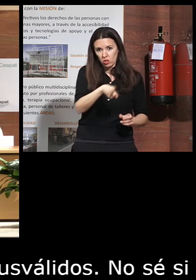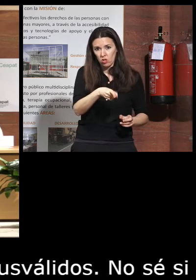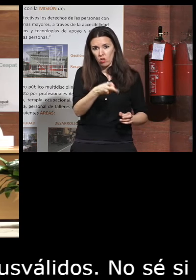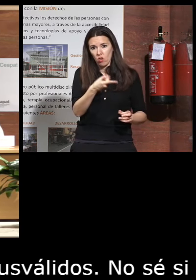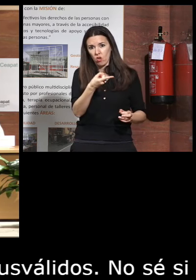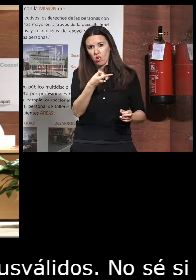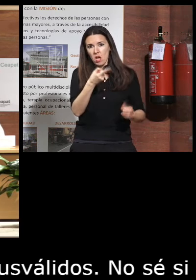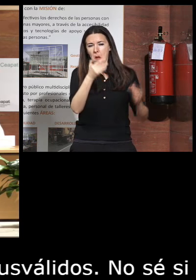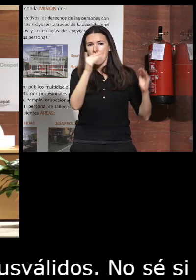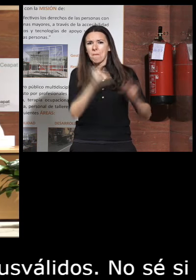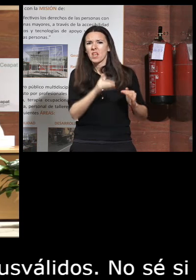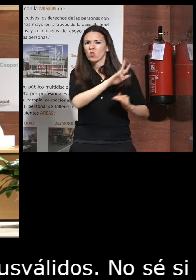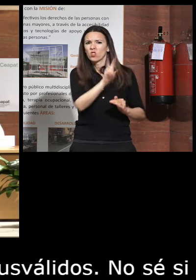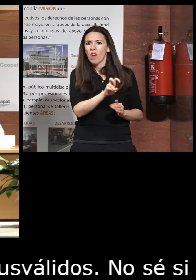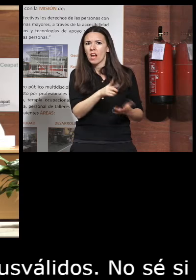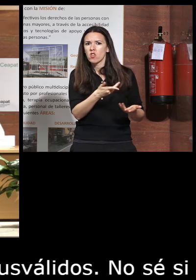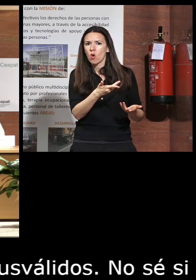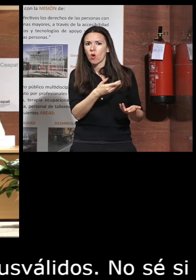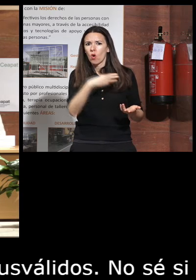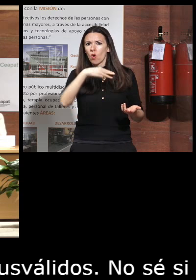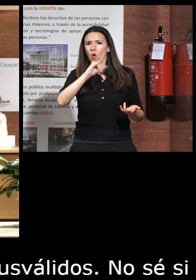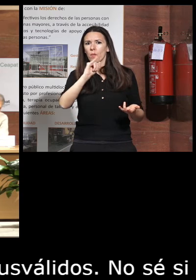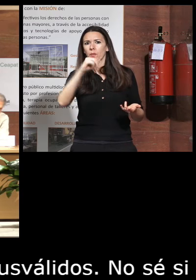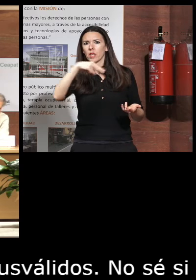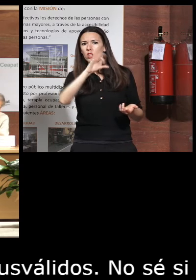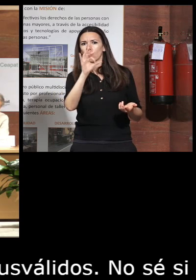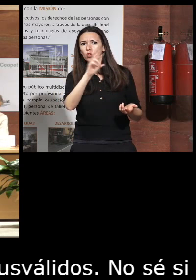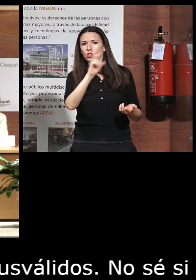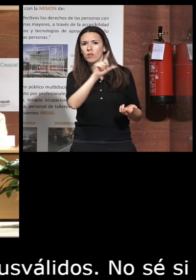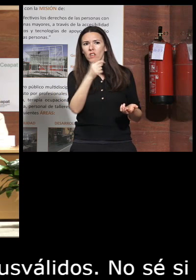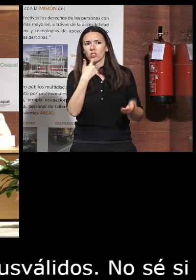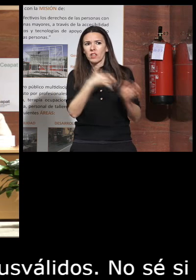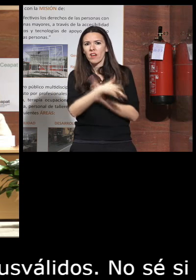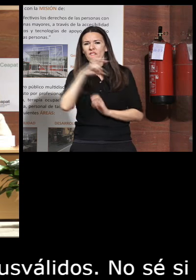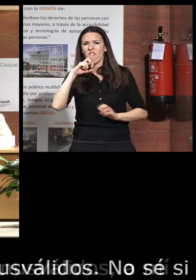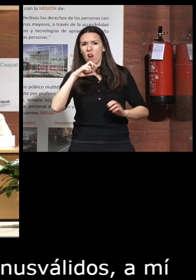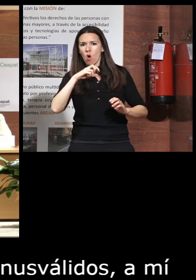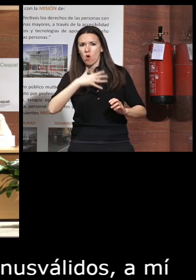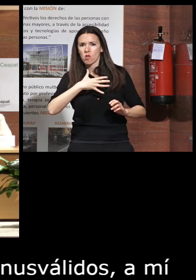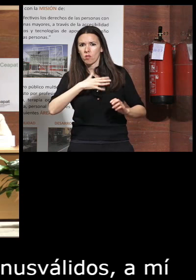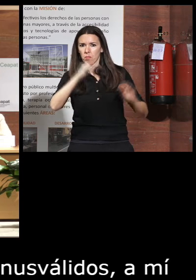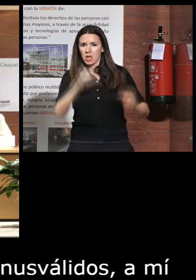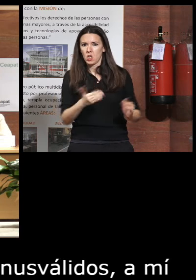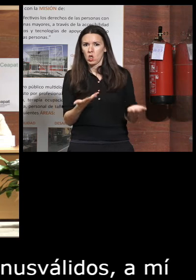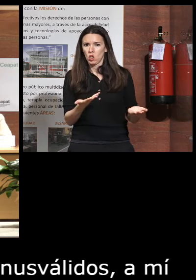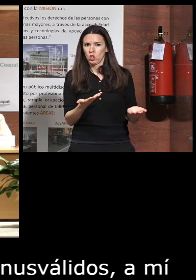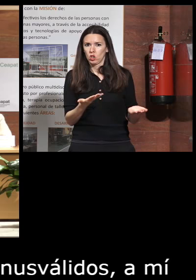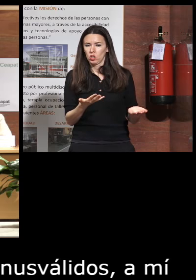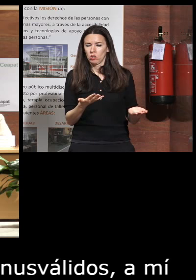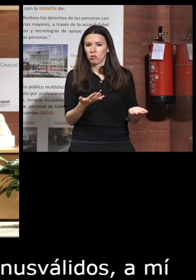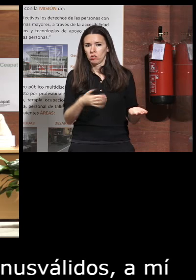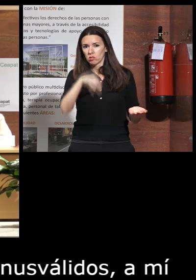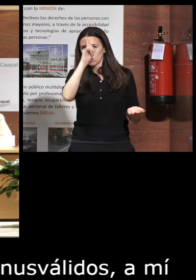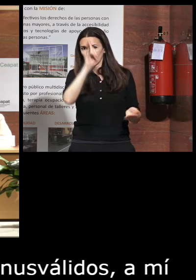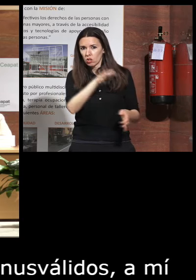minusválidos a mí me da la sensación de que es menos valor no sé si es